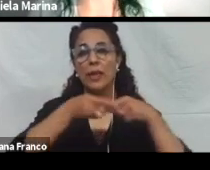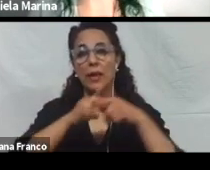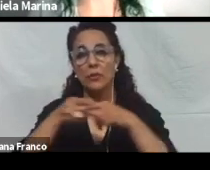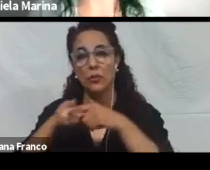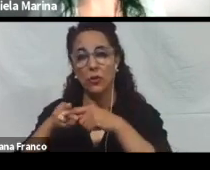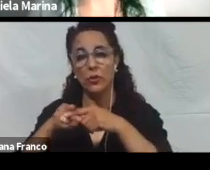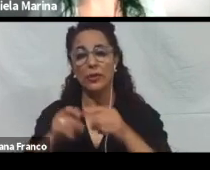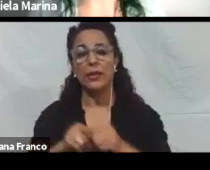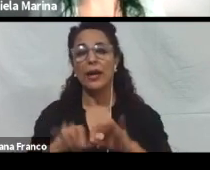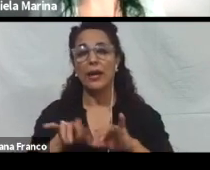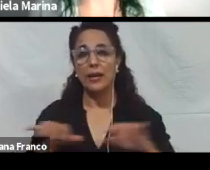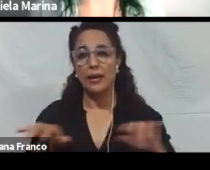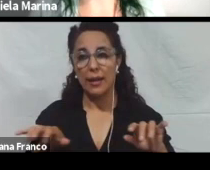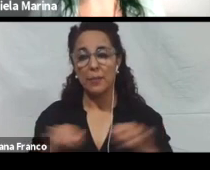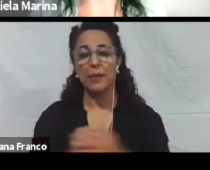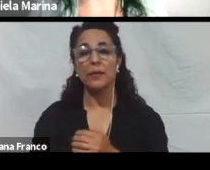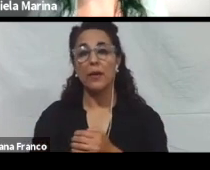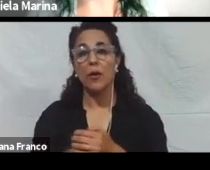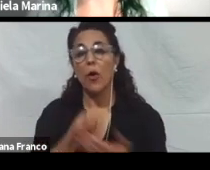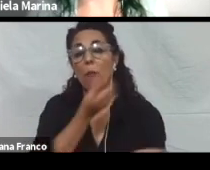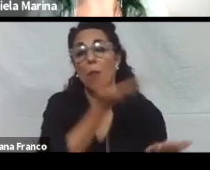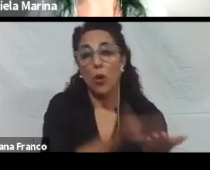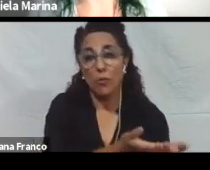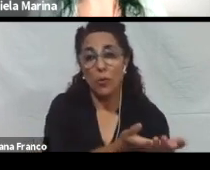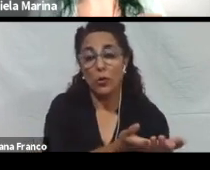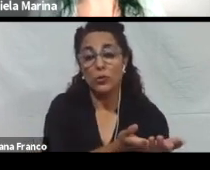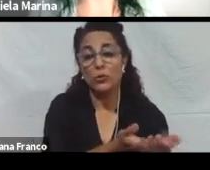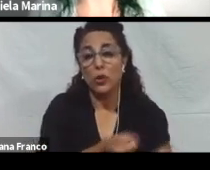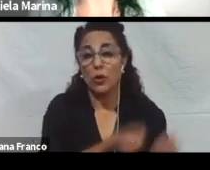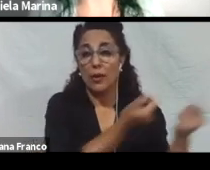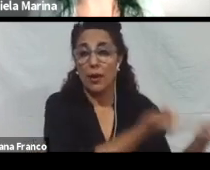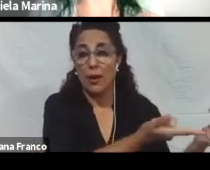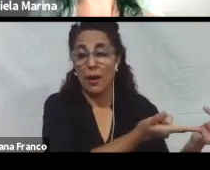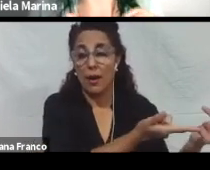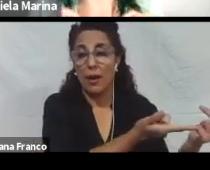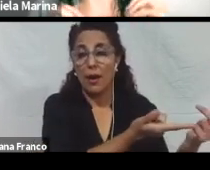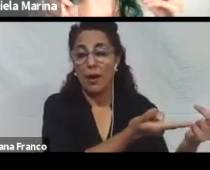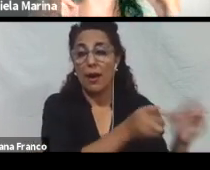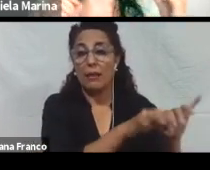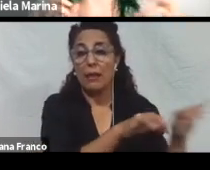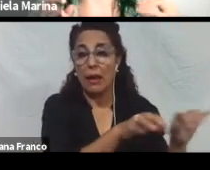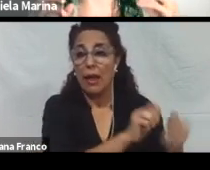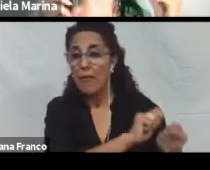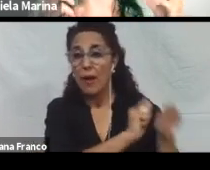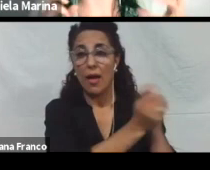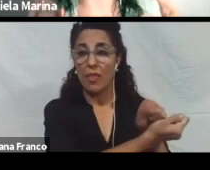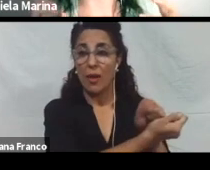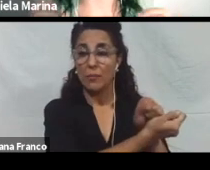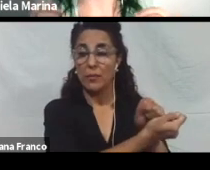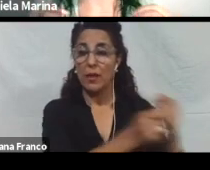Por ejemplo, proporcionar teclados adaptados. Los teclados adaptados son aquellos que tienen ciertas características